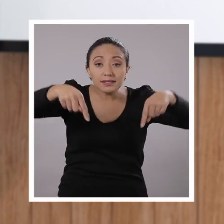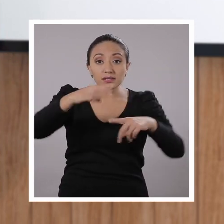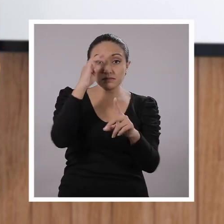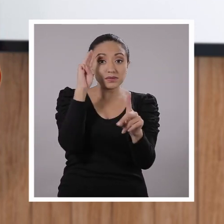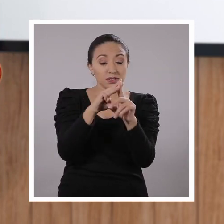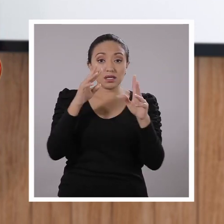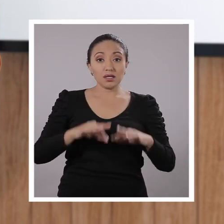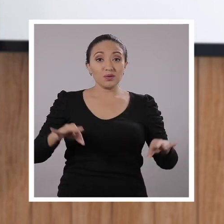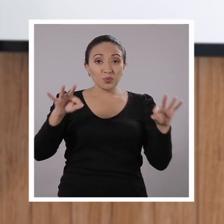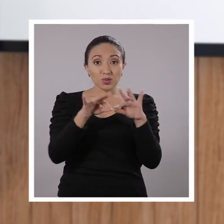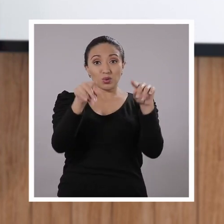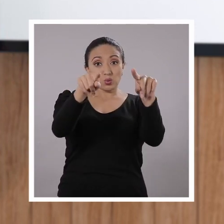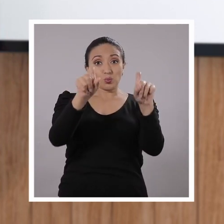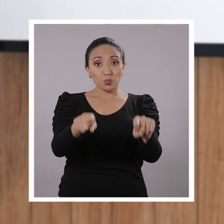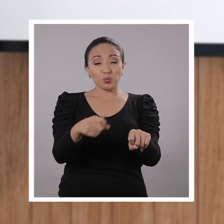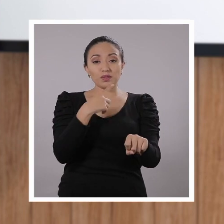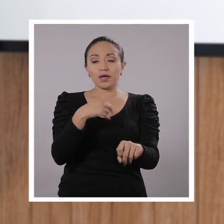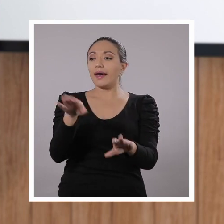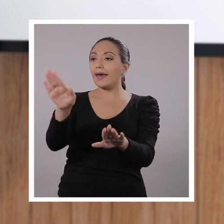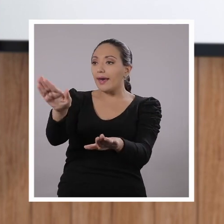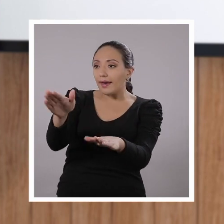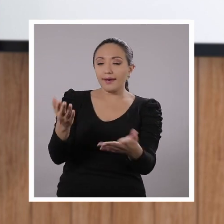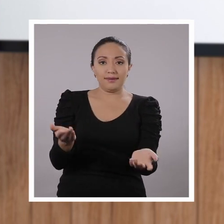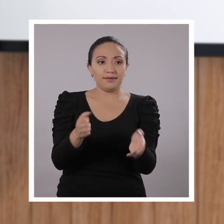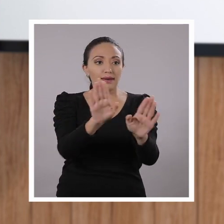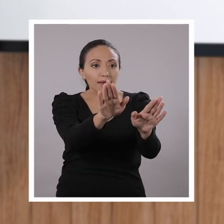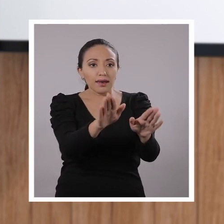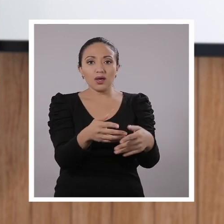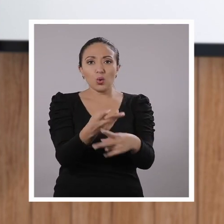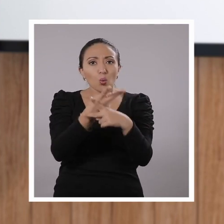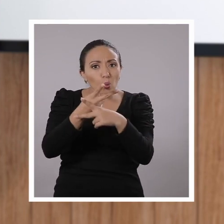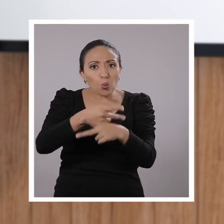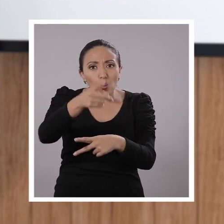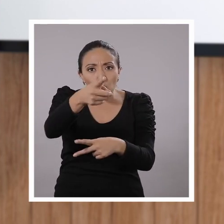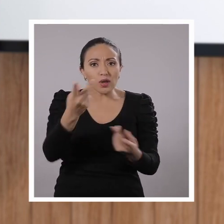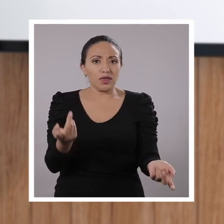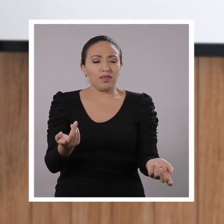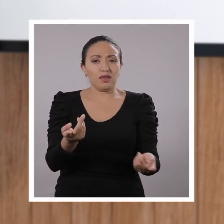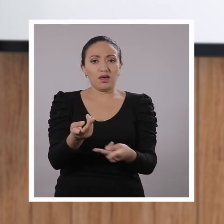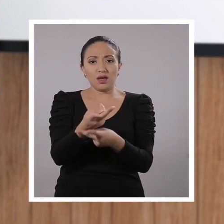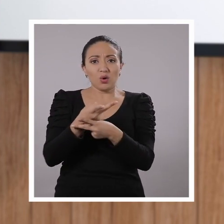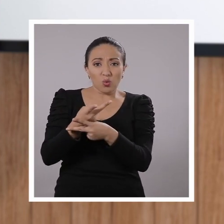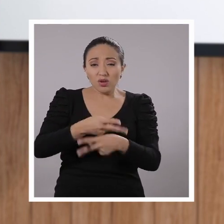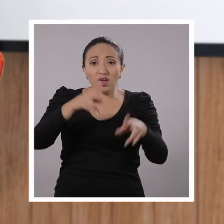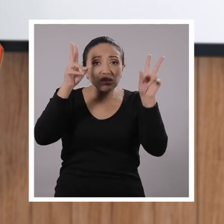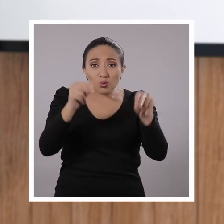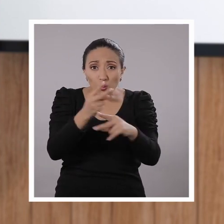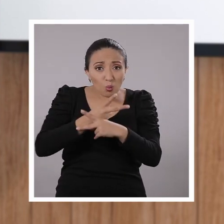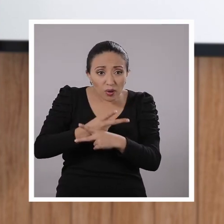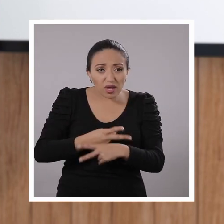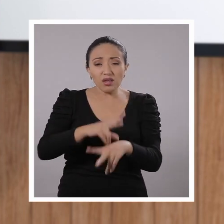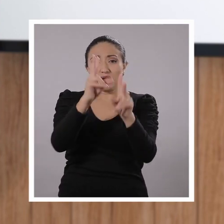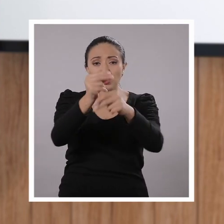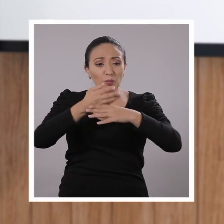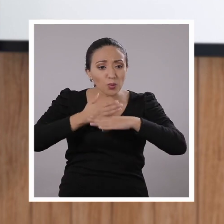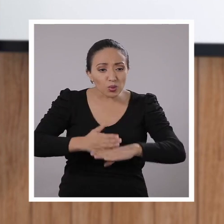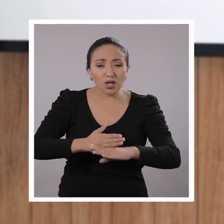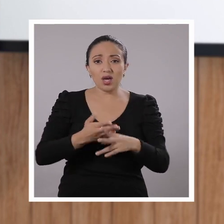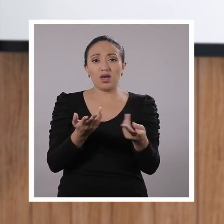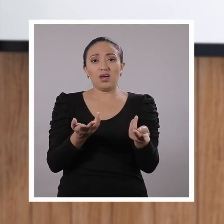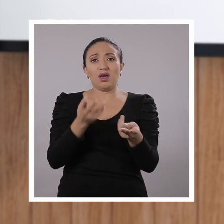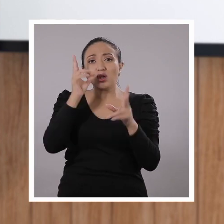Este mensaje es el momento para que tú les digas, Si no nos cuidamos, si no nos